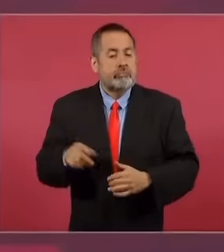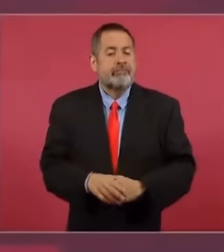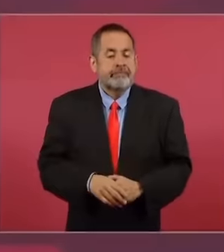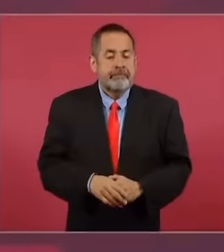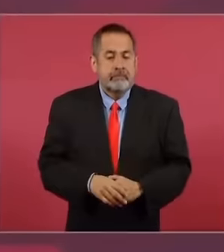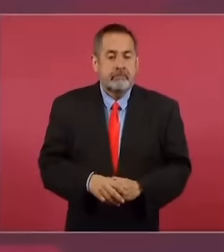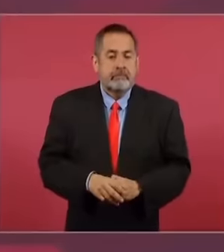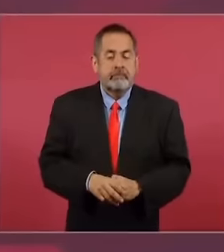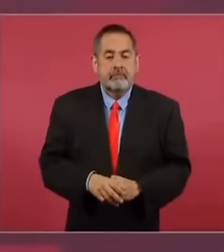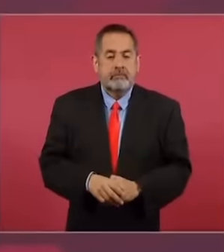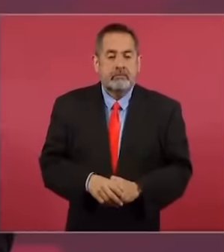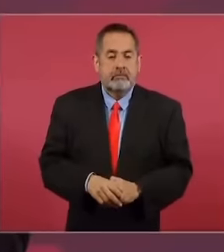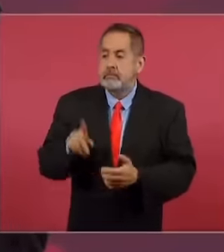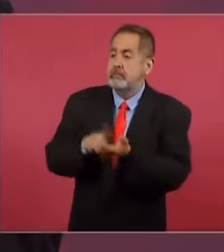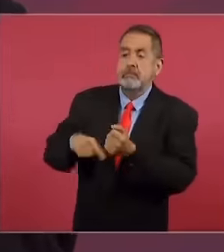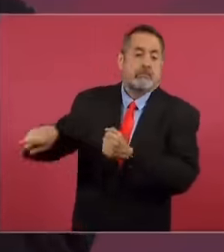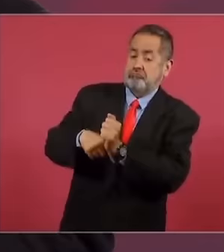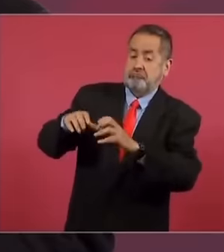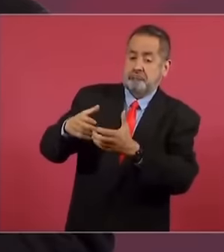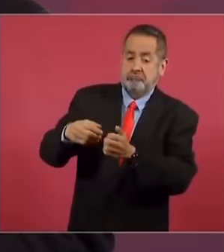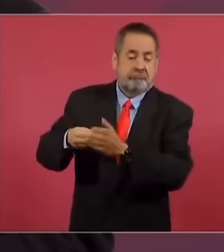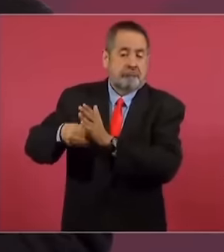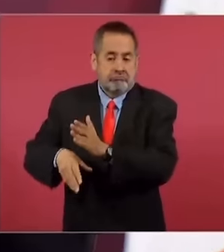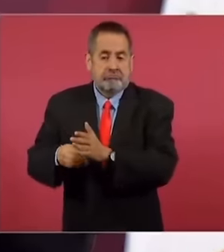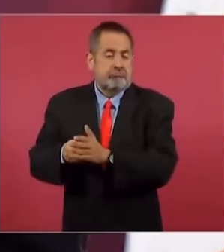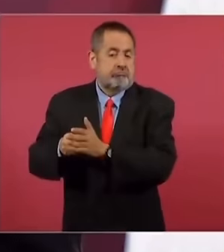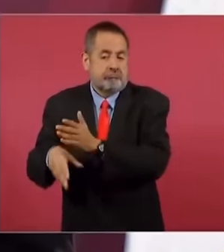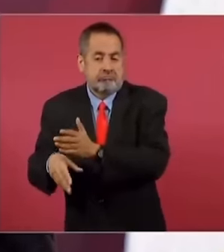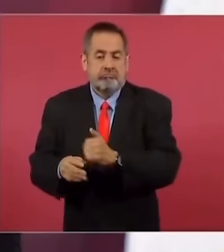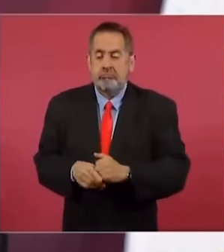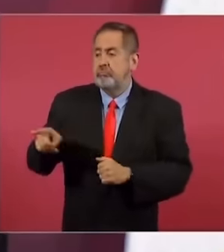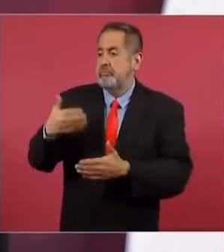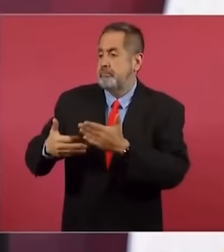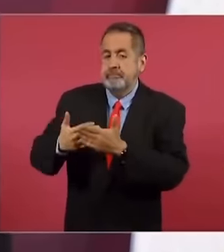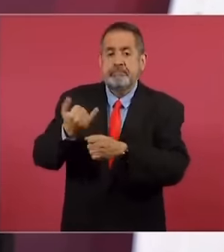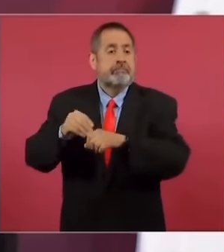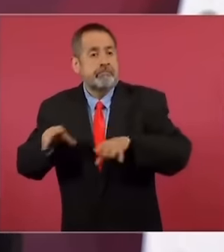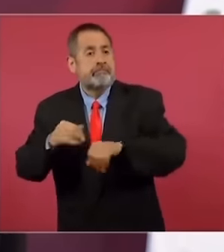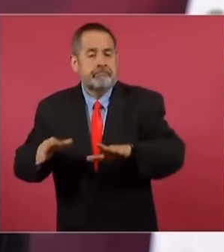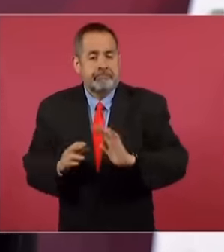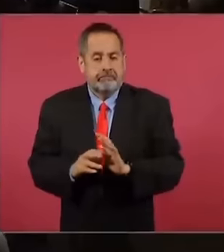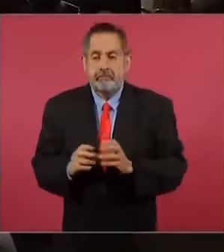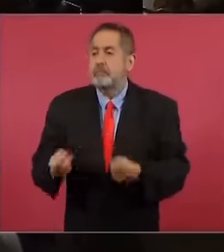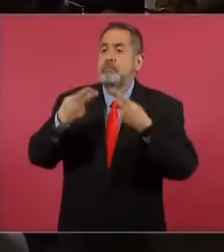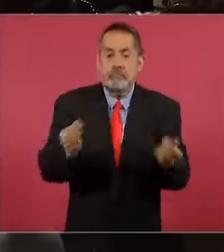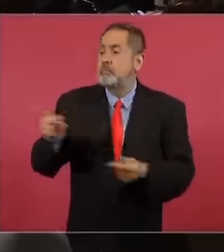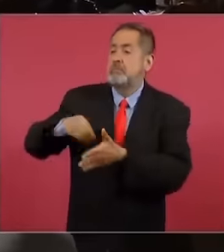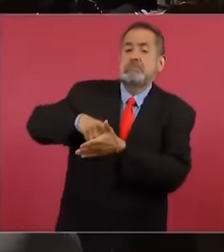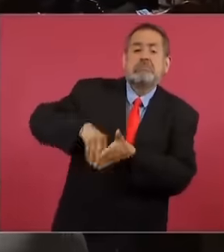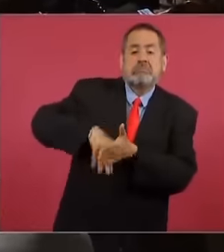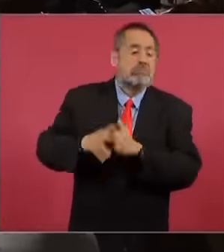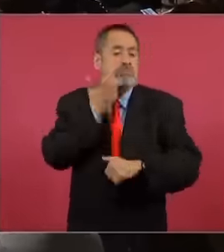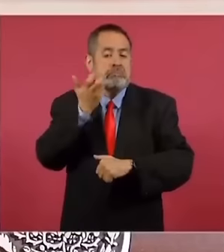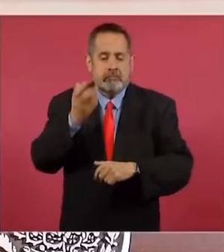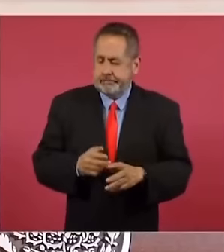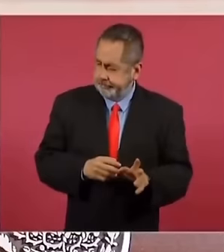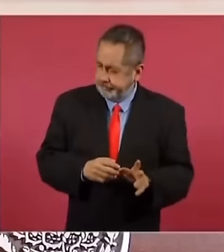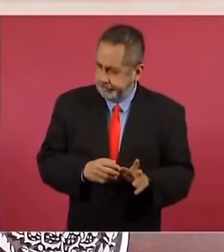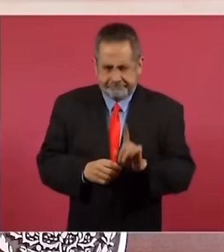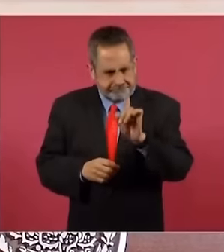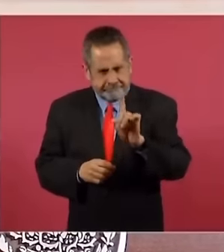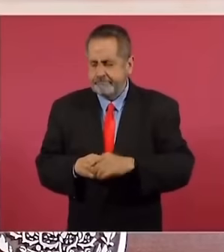ocultando o no informando sobre el número de desaparecidos. Y